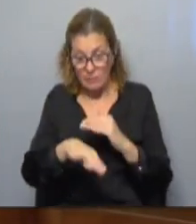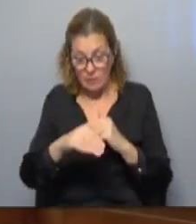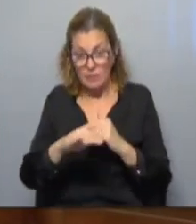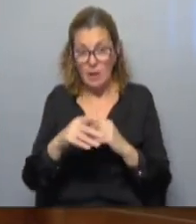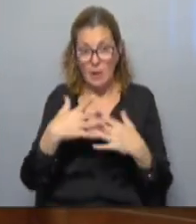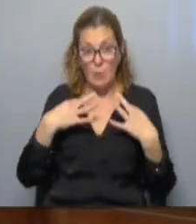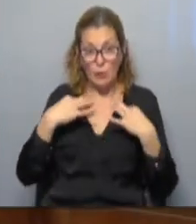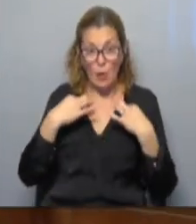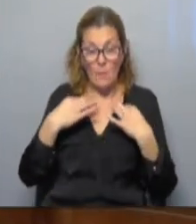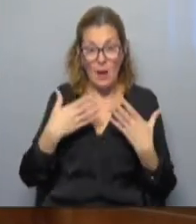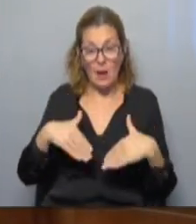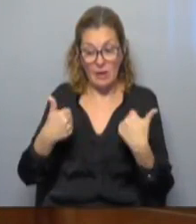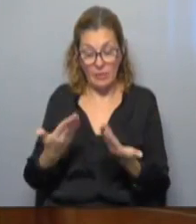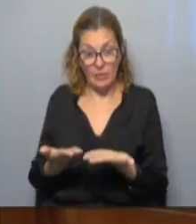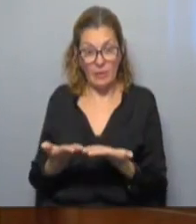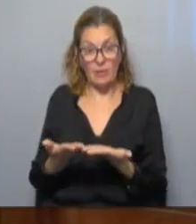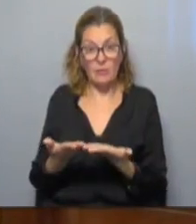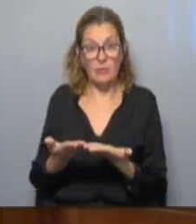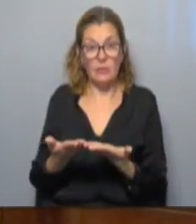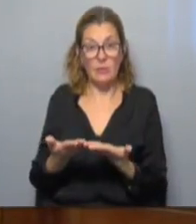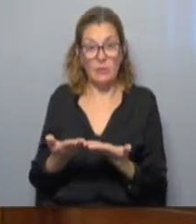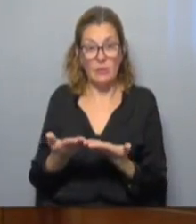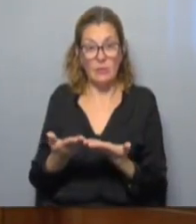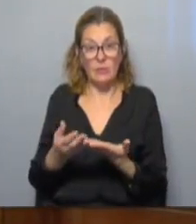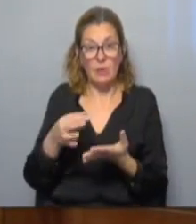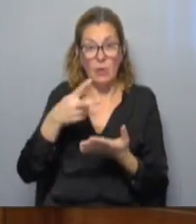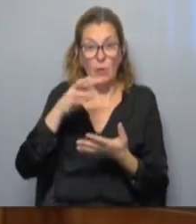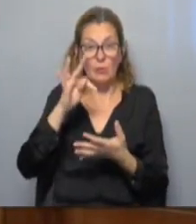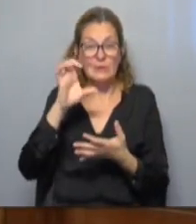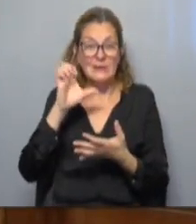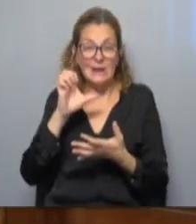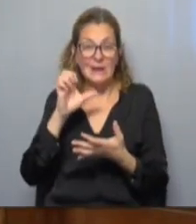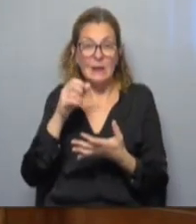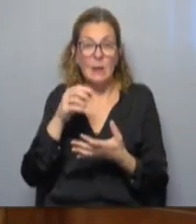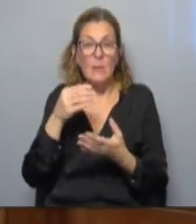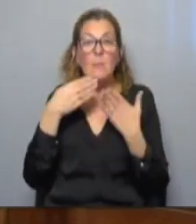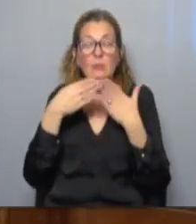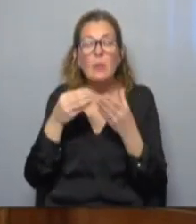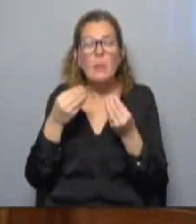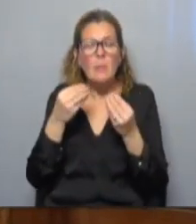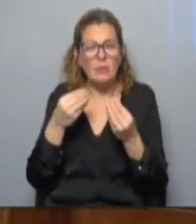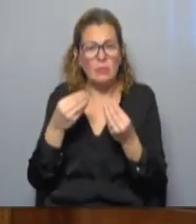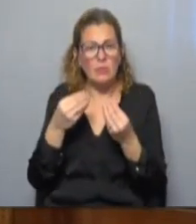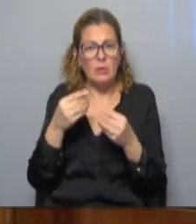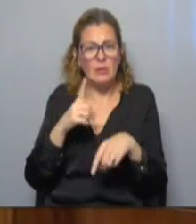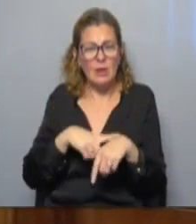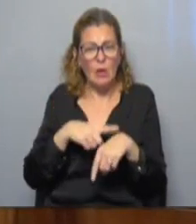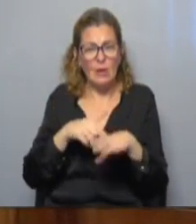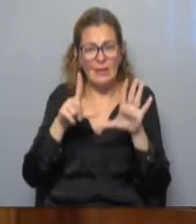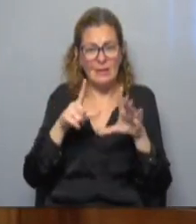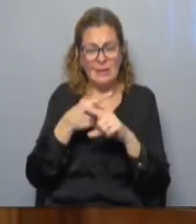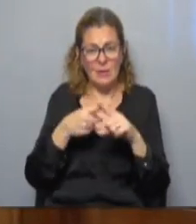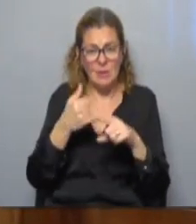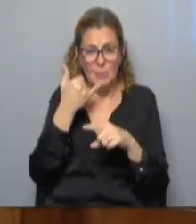dimos ropa ellas le dieron ropa, le dimos un té le preguntamos qué había pasado y ahí a esa hora, a 7 y media